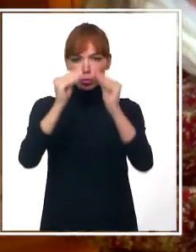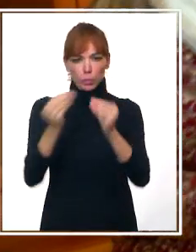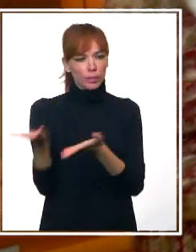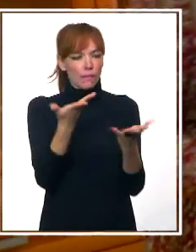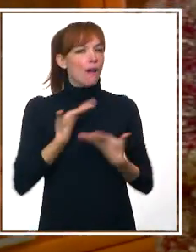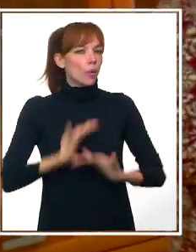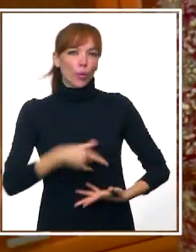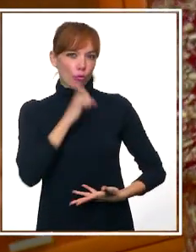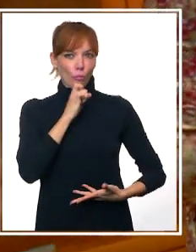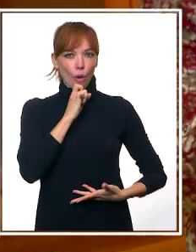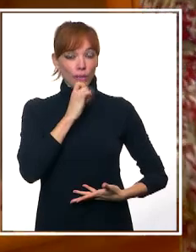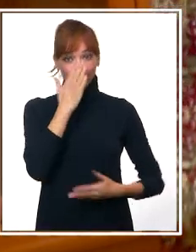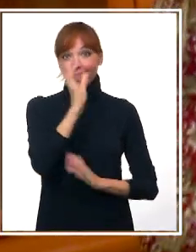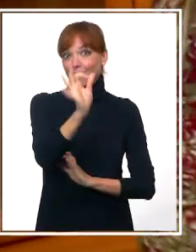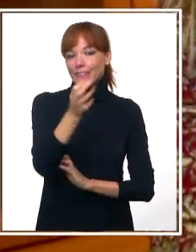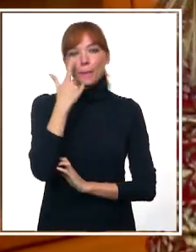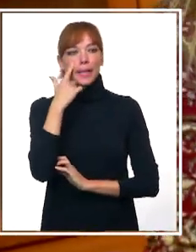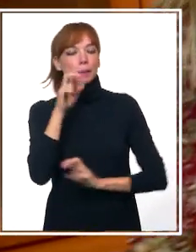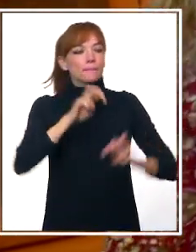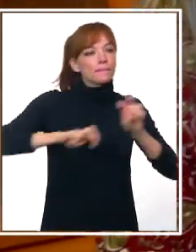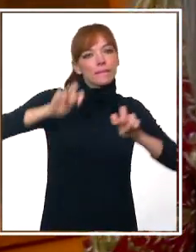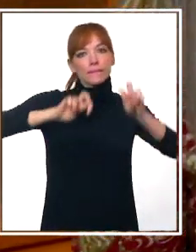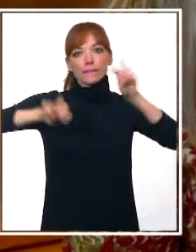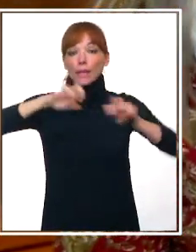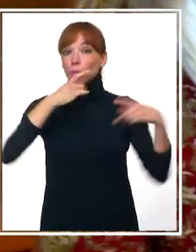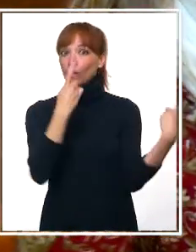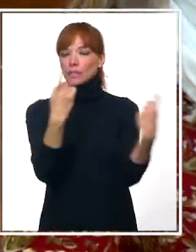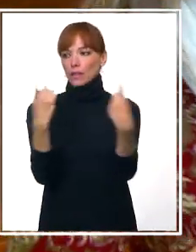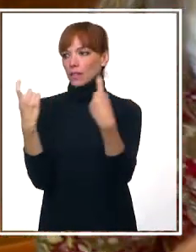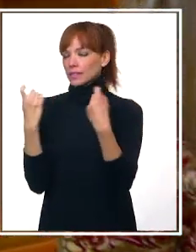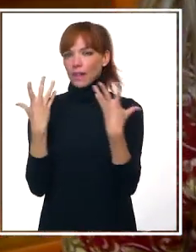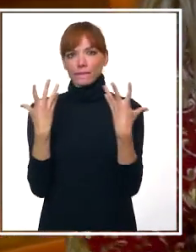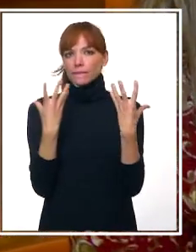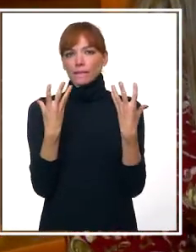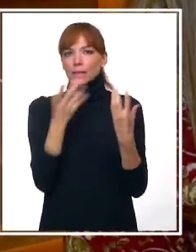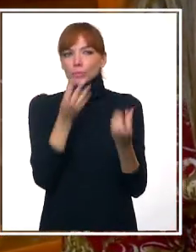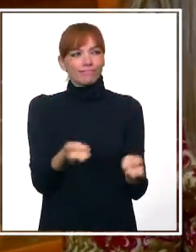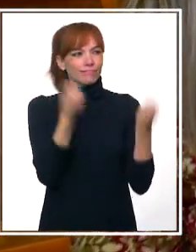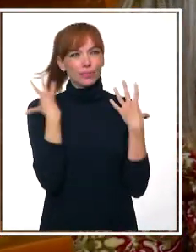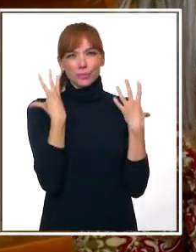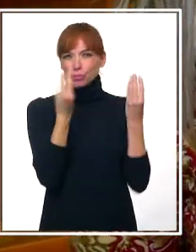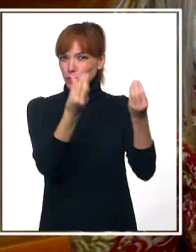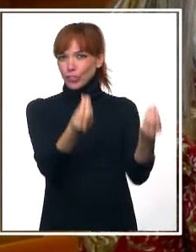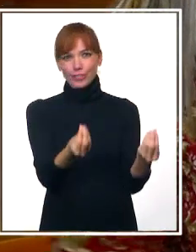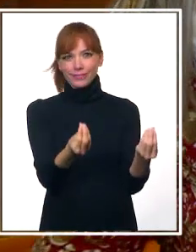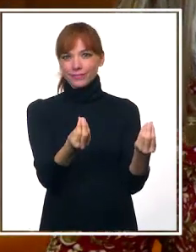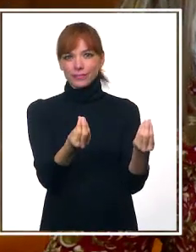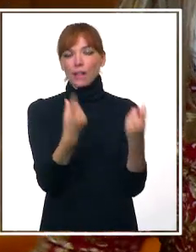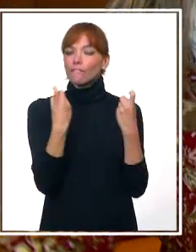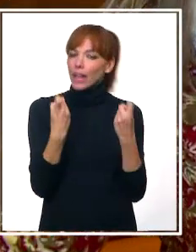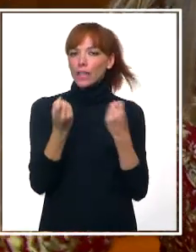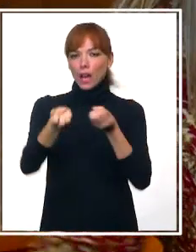Pues la verdad es que, mira, nos fuimos buscando por la necesidad de la desinformación que había y el sentirte